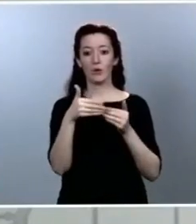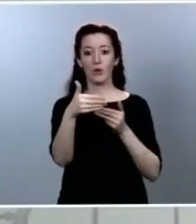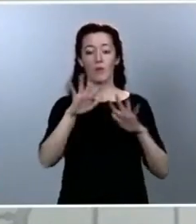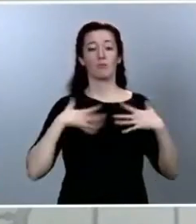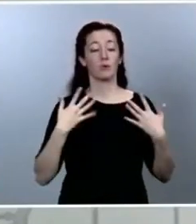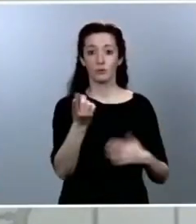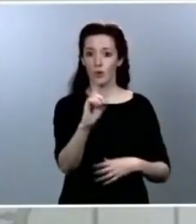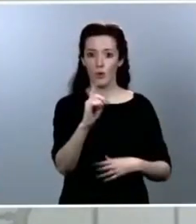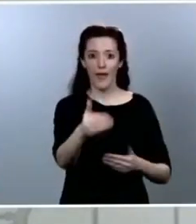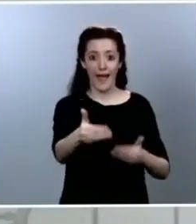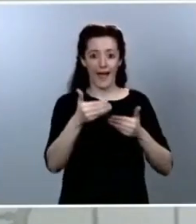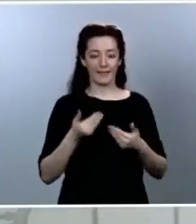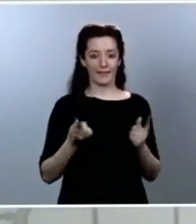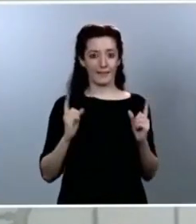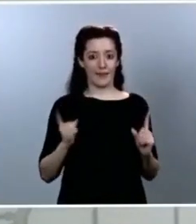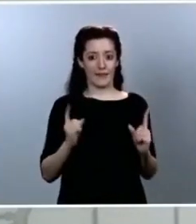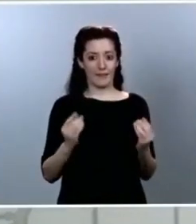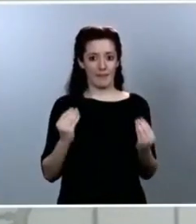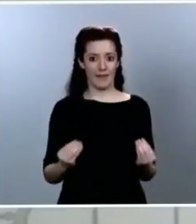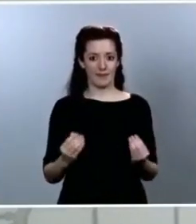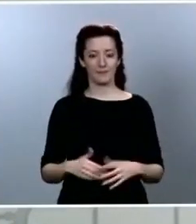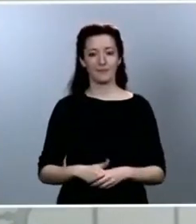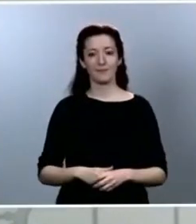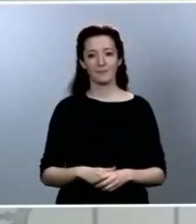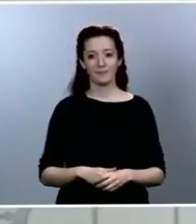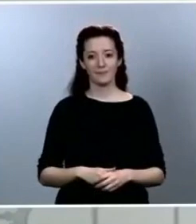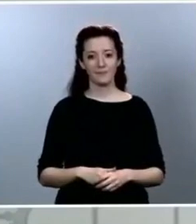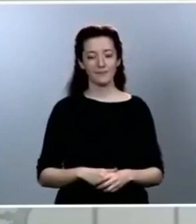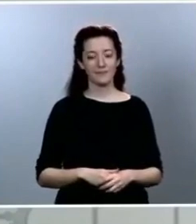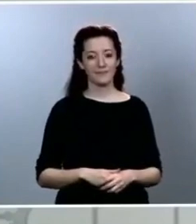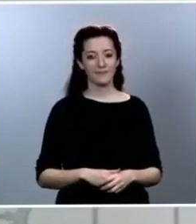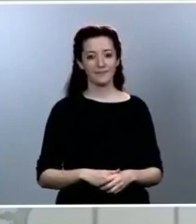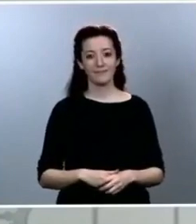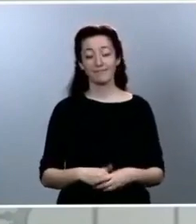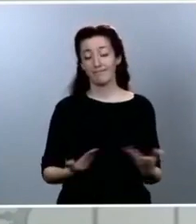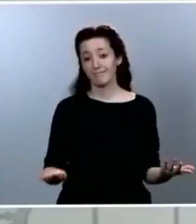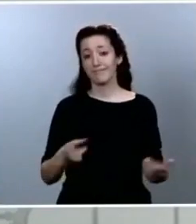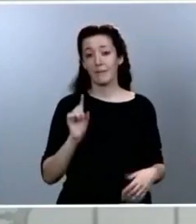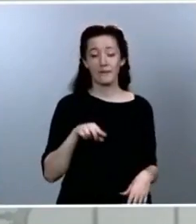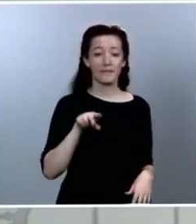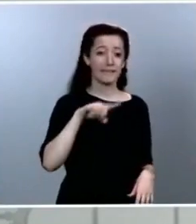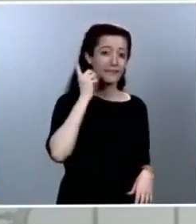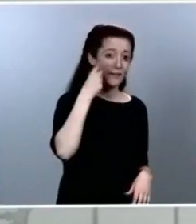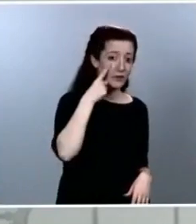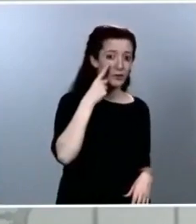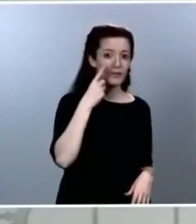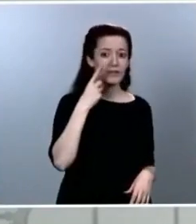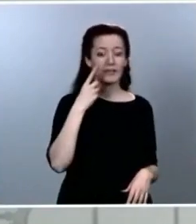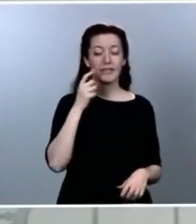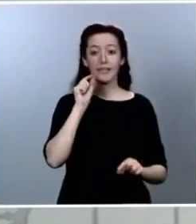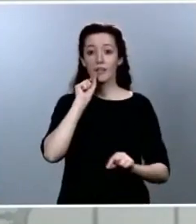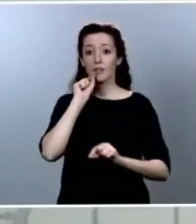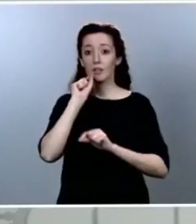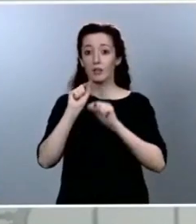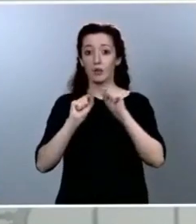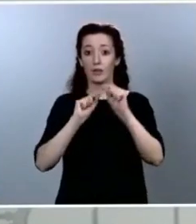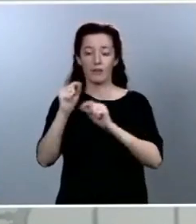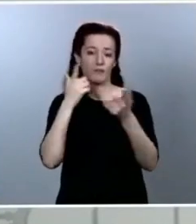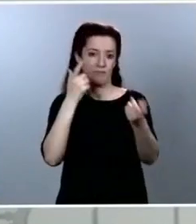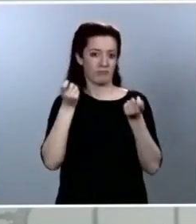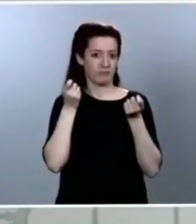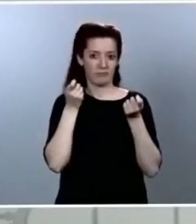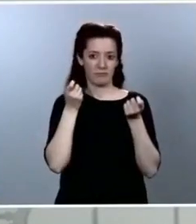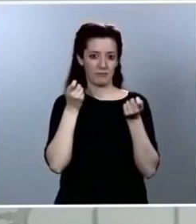producir. Tres, identificación y contención del contagio. Y ahí hay experiencias muy interesantes que han ido